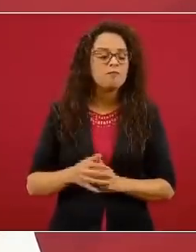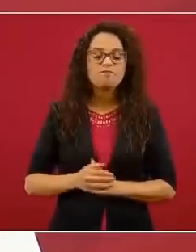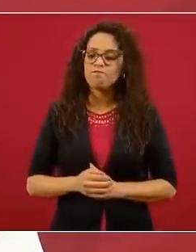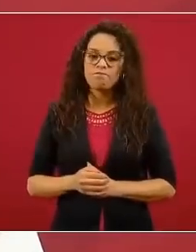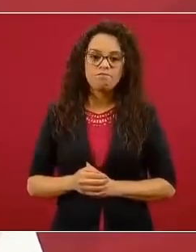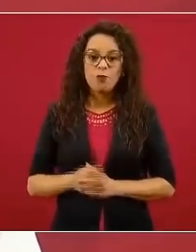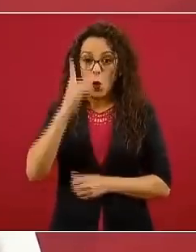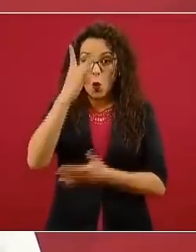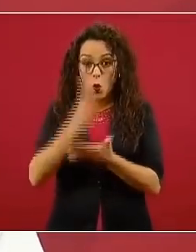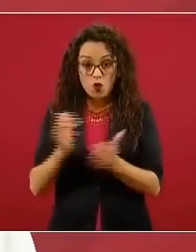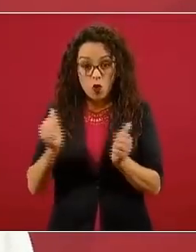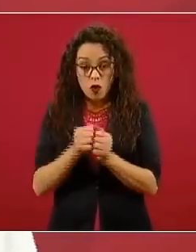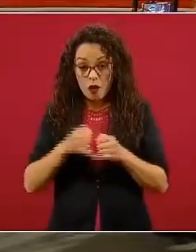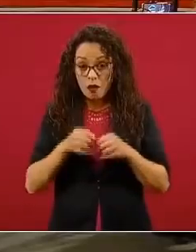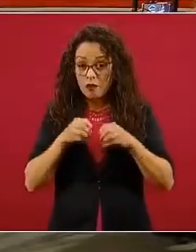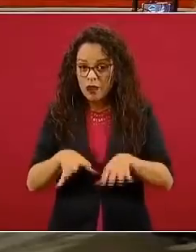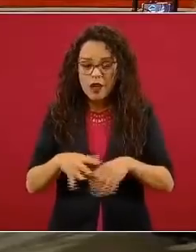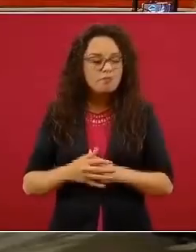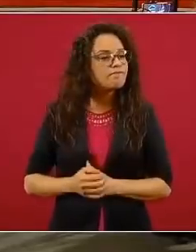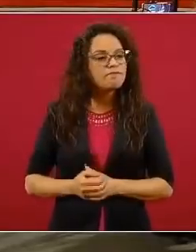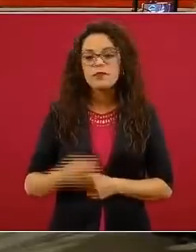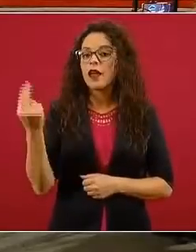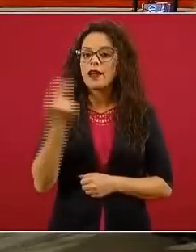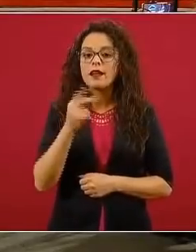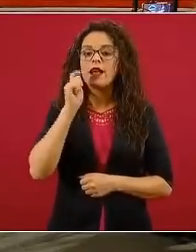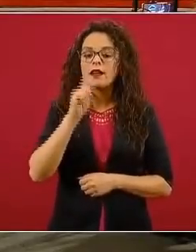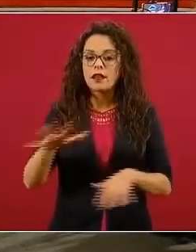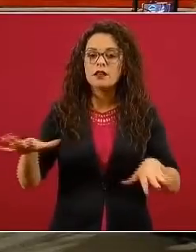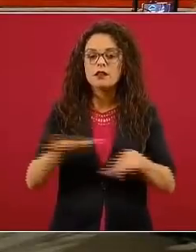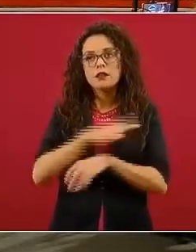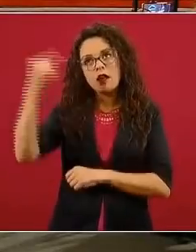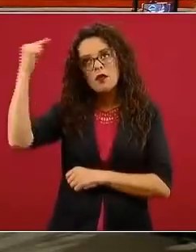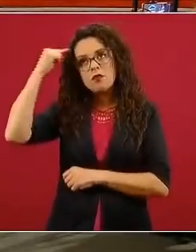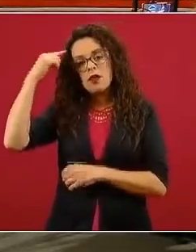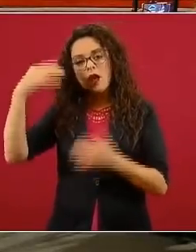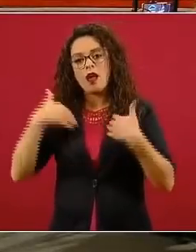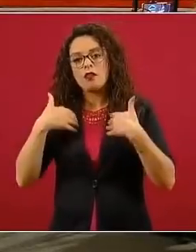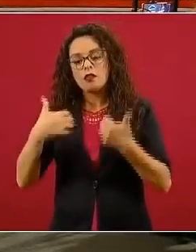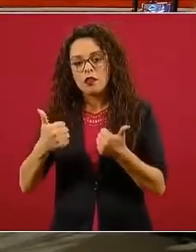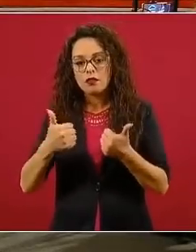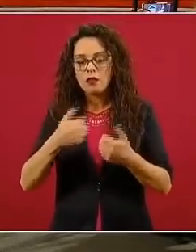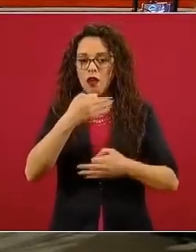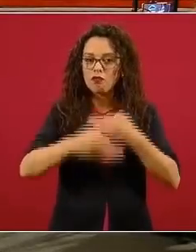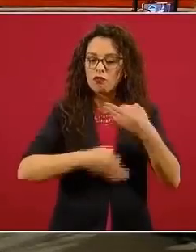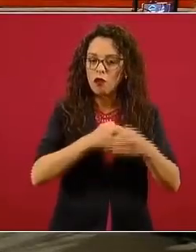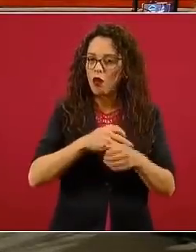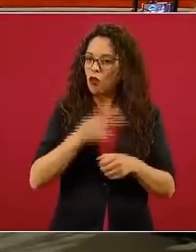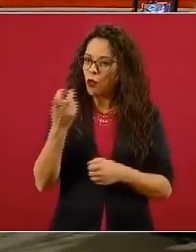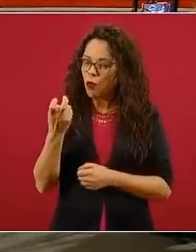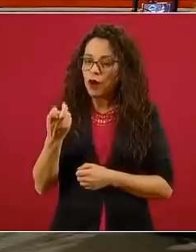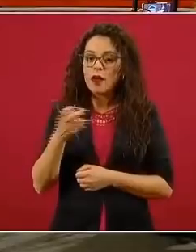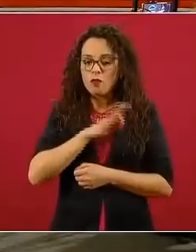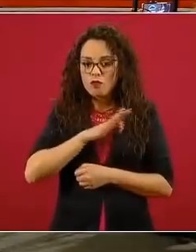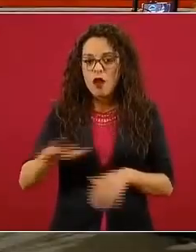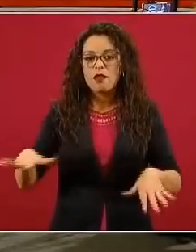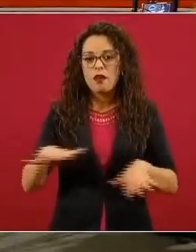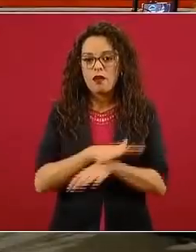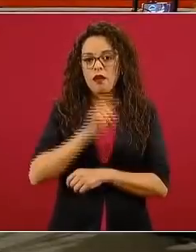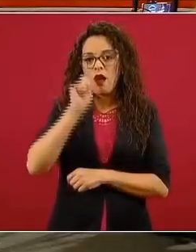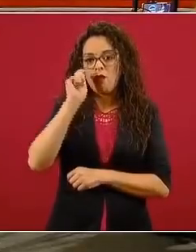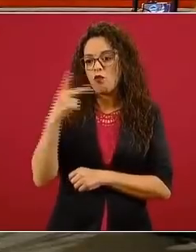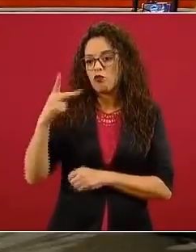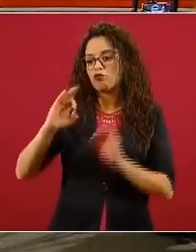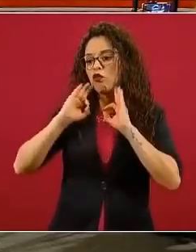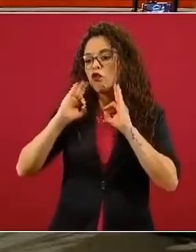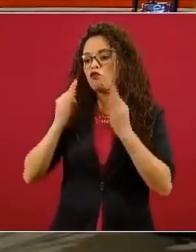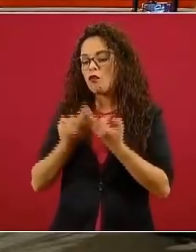de información, requieren de cambios de perspectiva en general, y por lo tanto pueden resultar en cambios de actitud y en